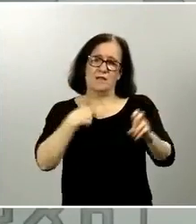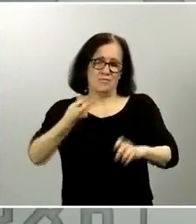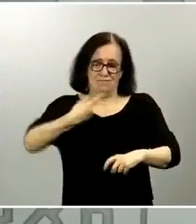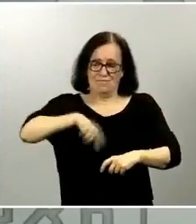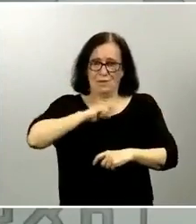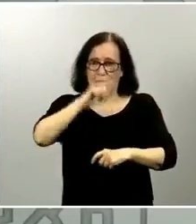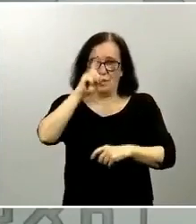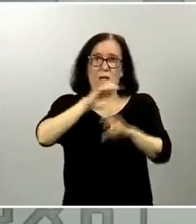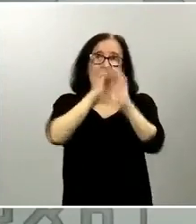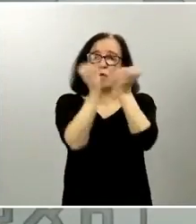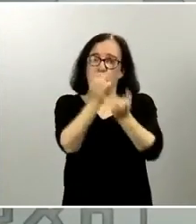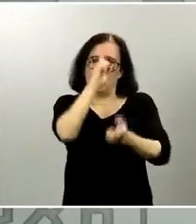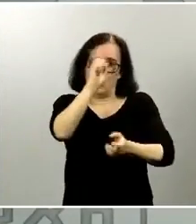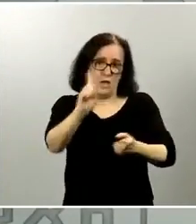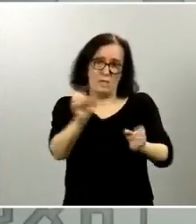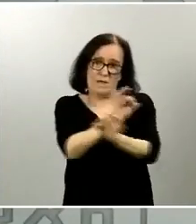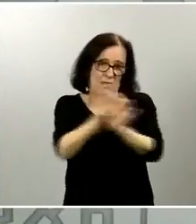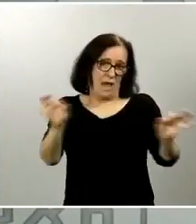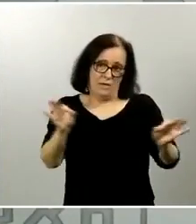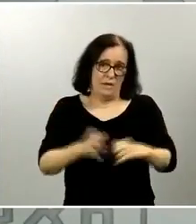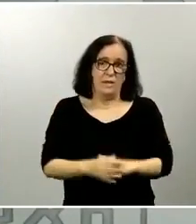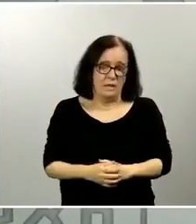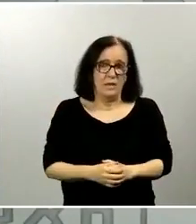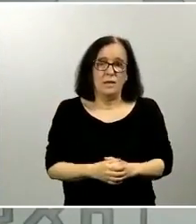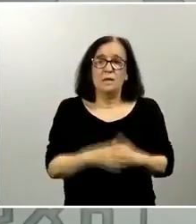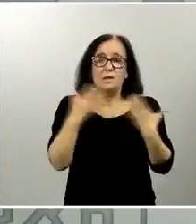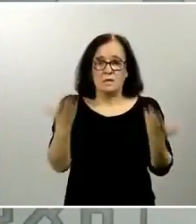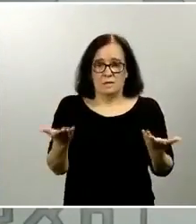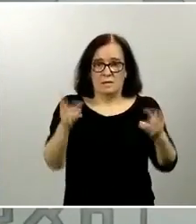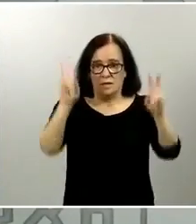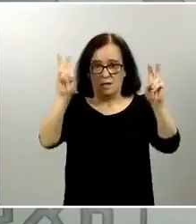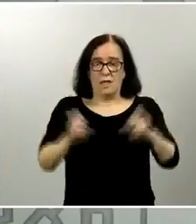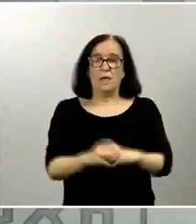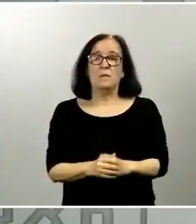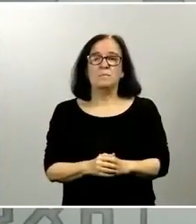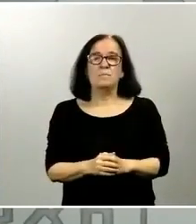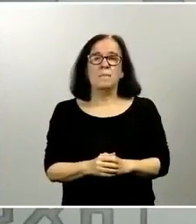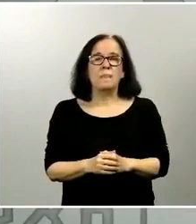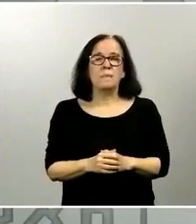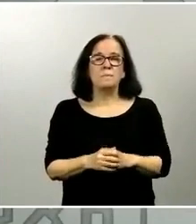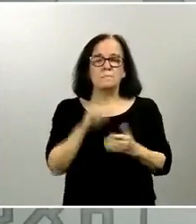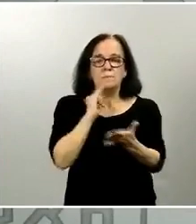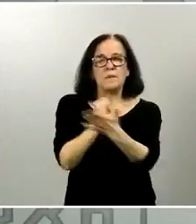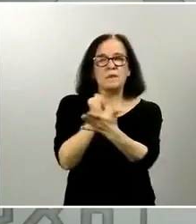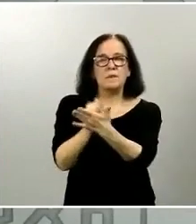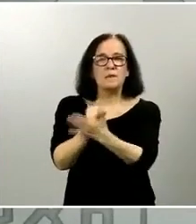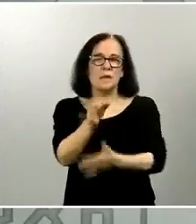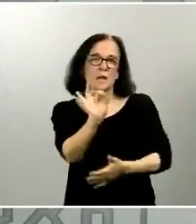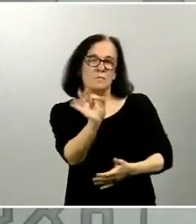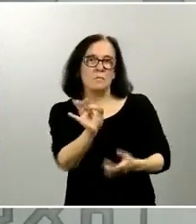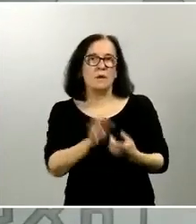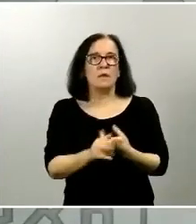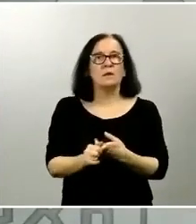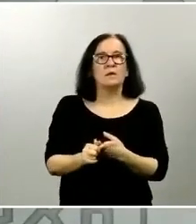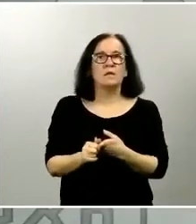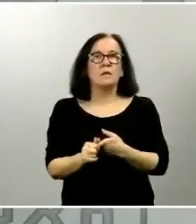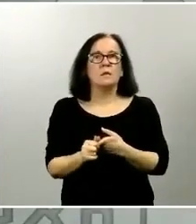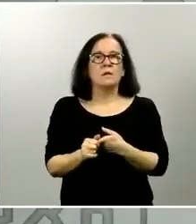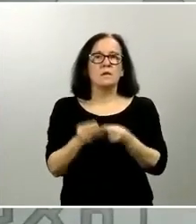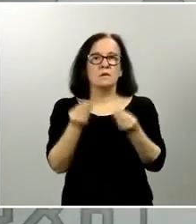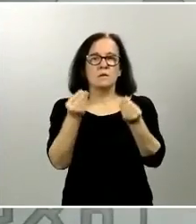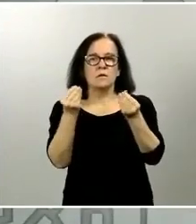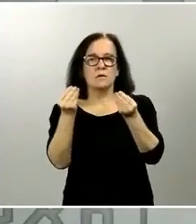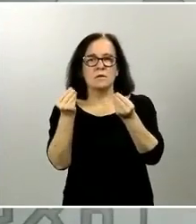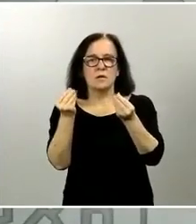en el mundo sabe realmente en ese sentido luego sobre los test que es verdad que hay quizá